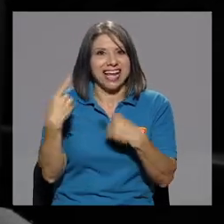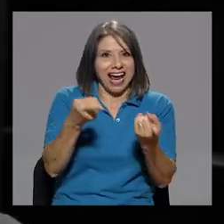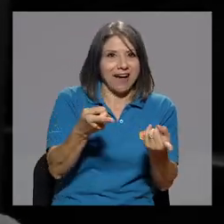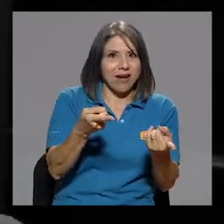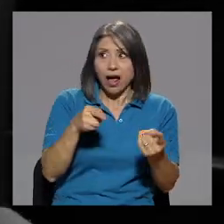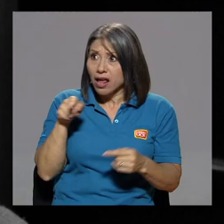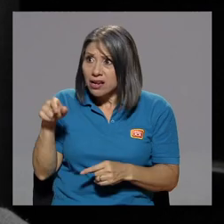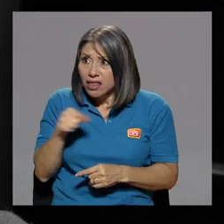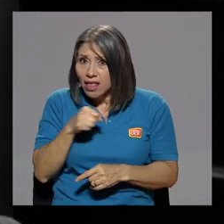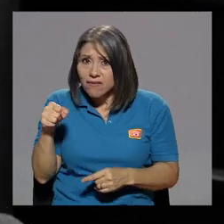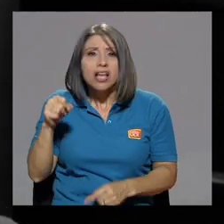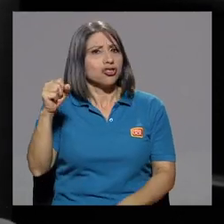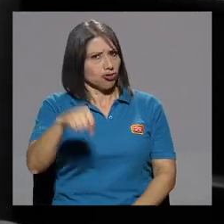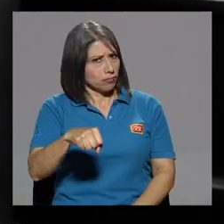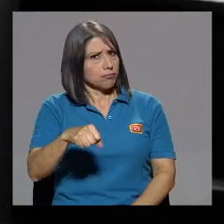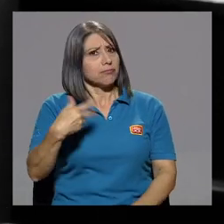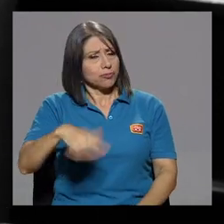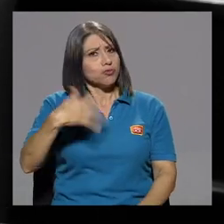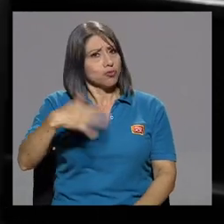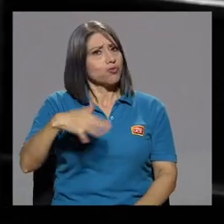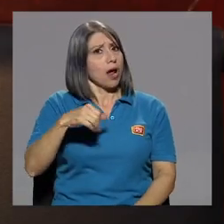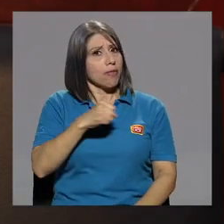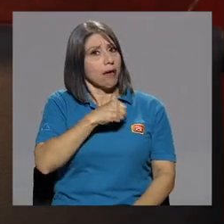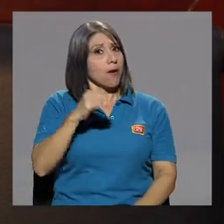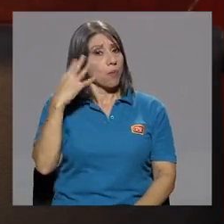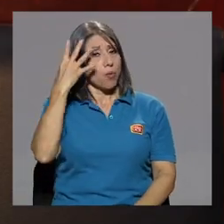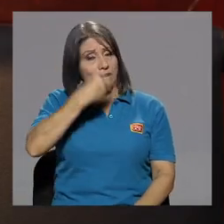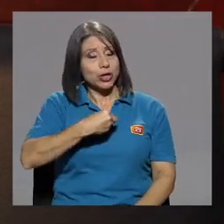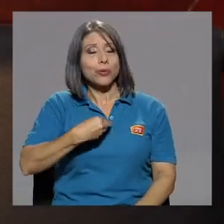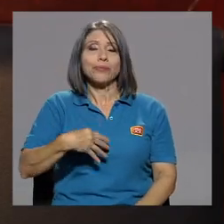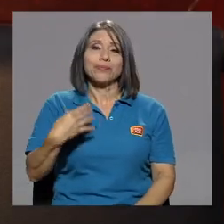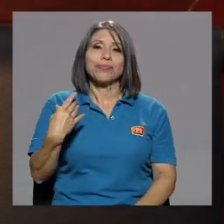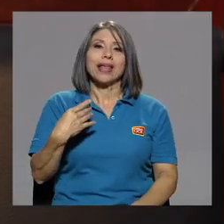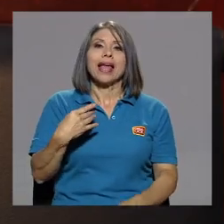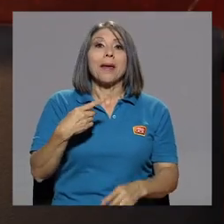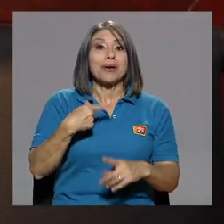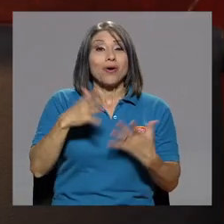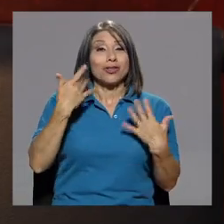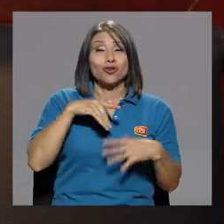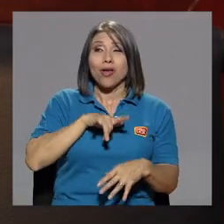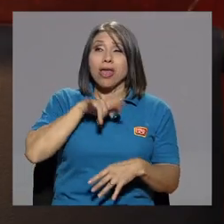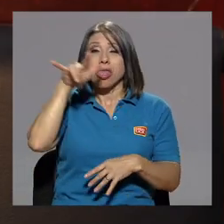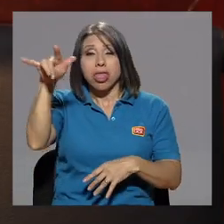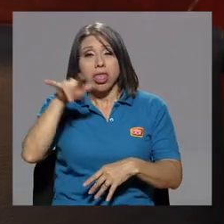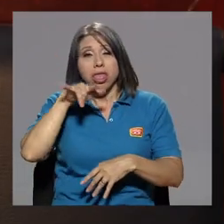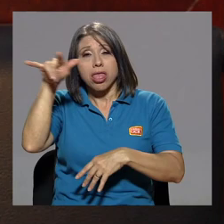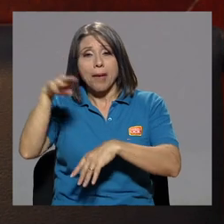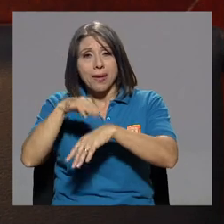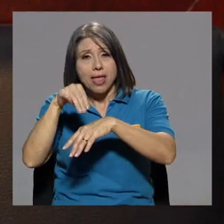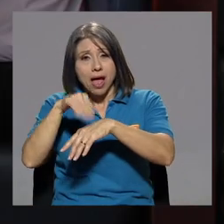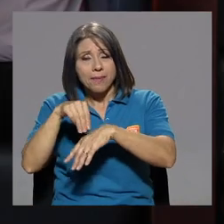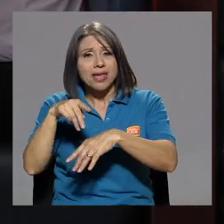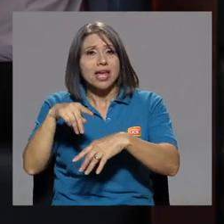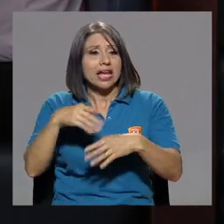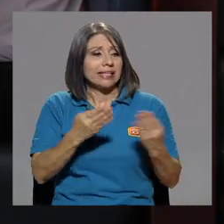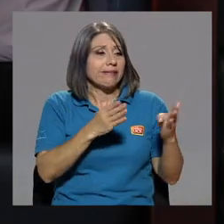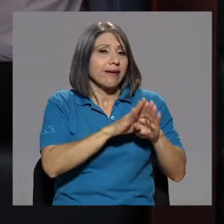un amigo muy grande. Entonces, ¿qué pasó? No, que me fueron conociendo.